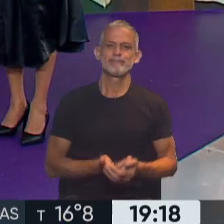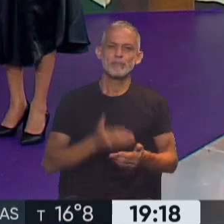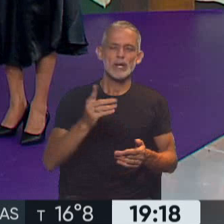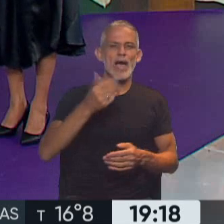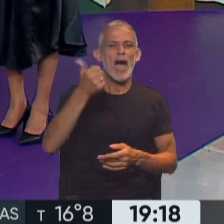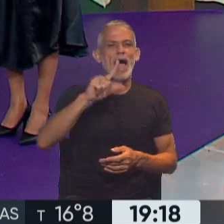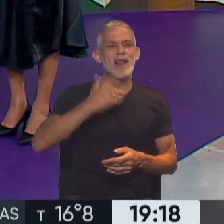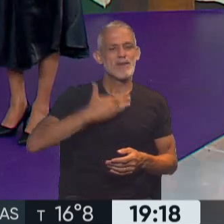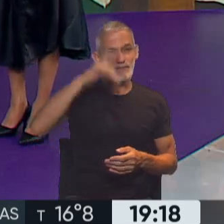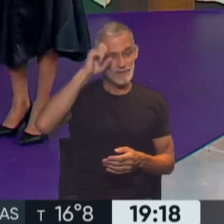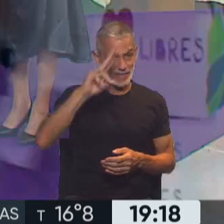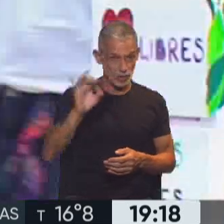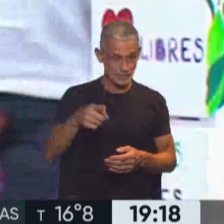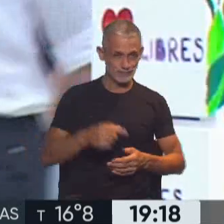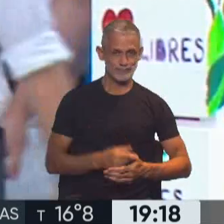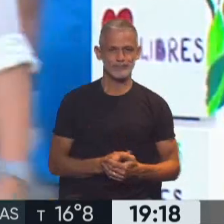Alfredo.